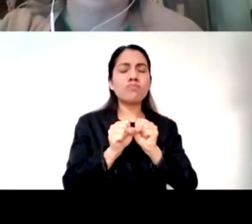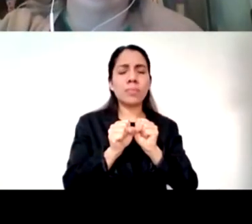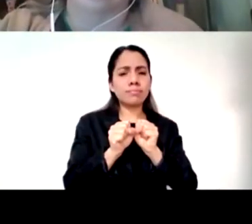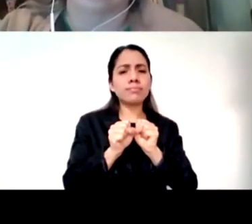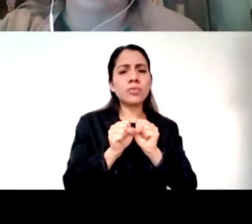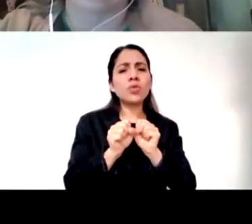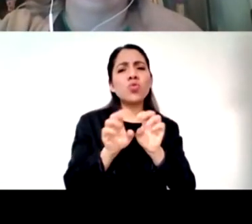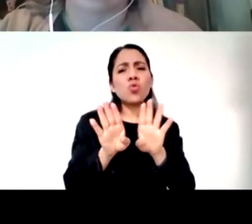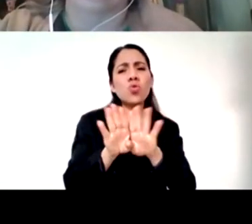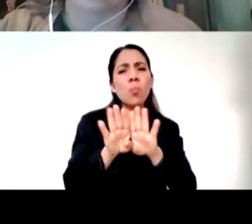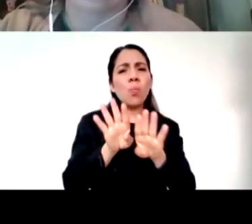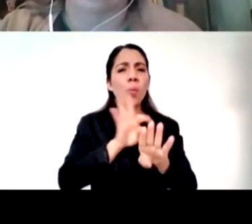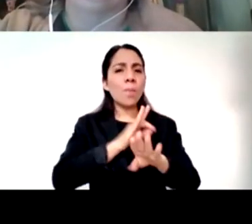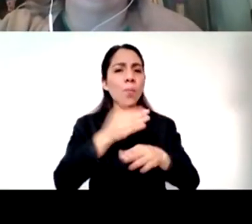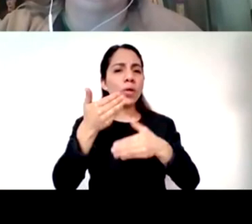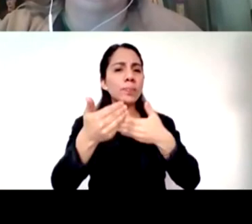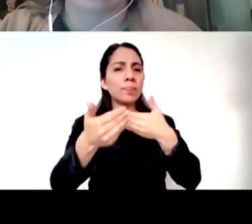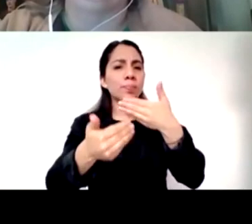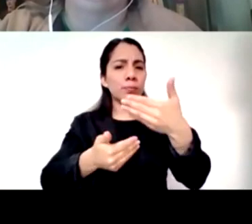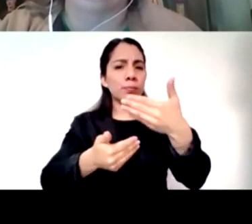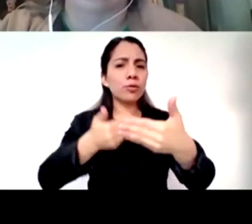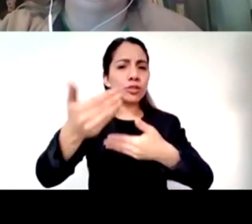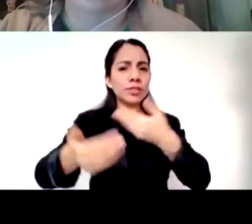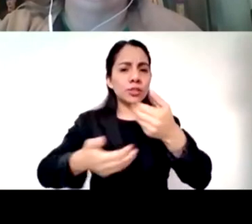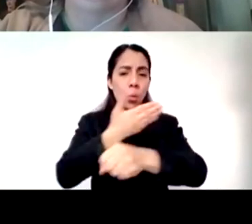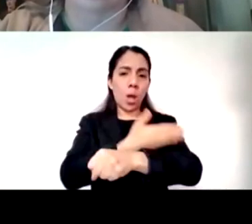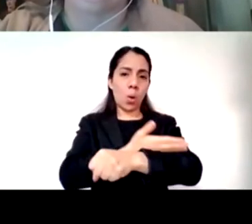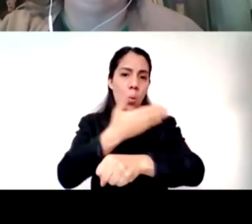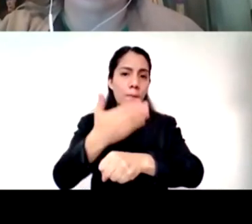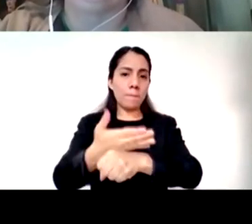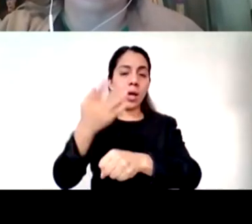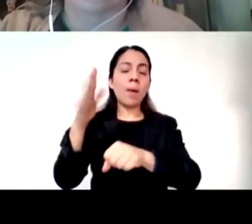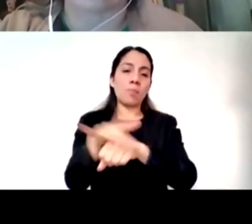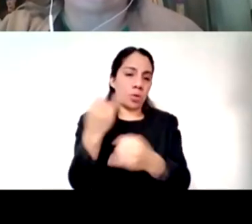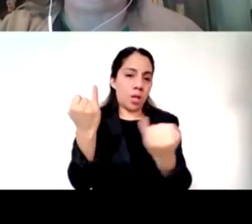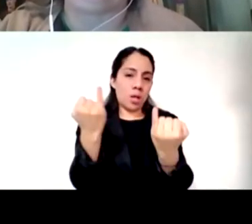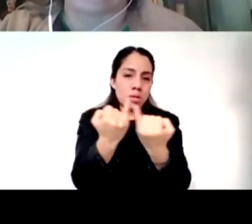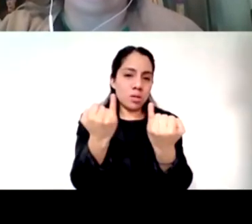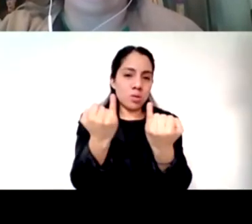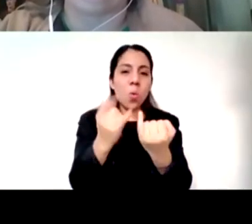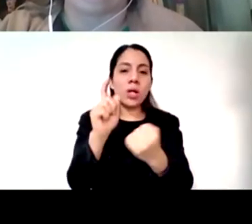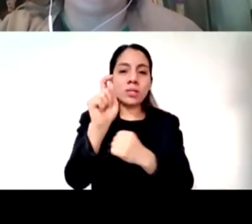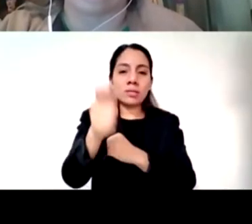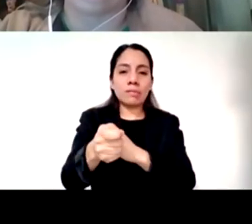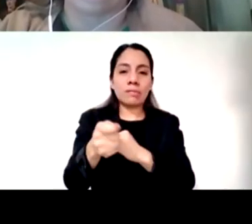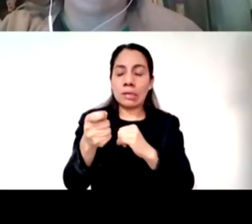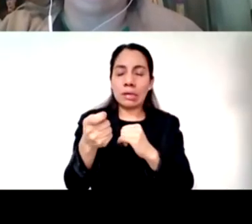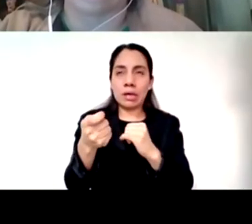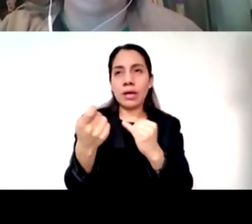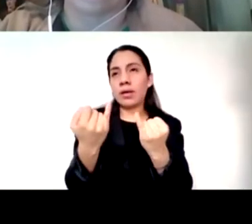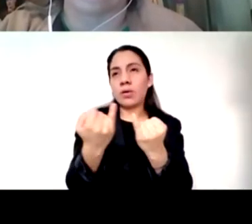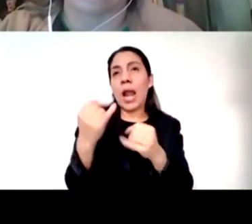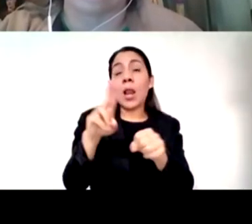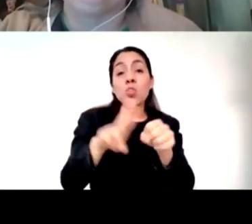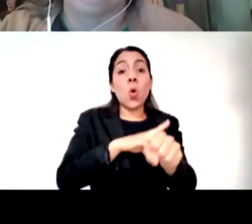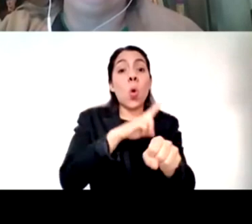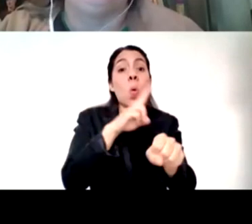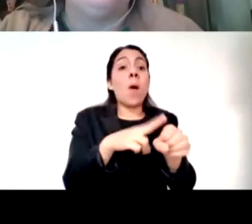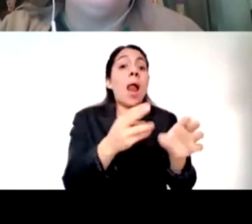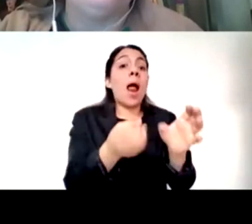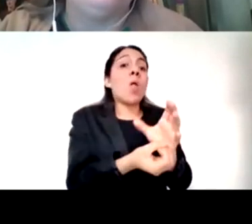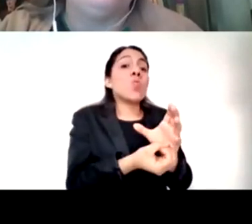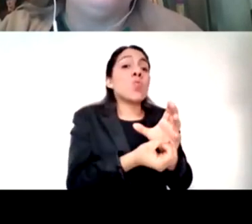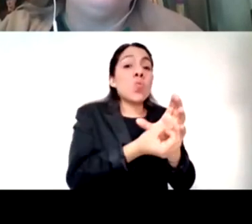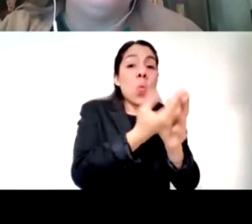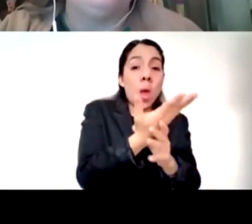ese proceso que también va a ser un proceso de cambio ¿no? porque no vuelven a la misma todo lo que han dicho pero ¿quién me regala